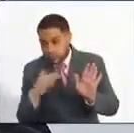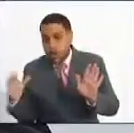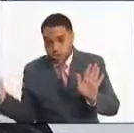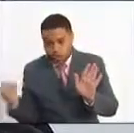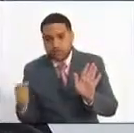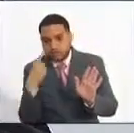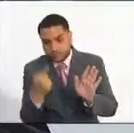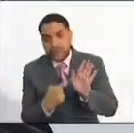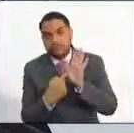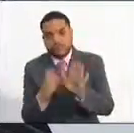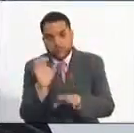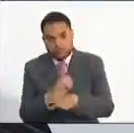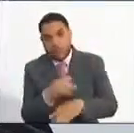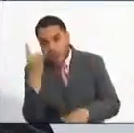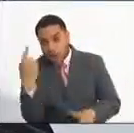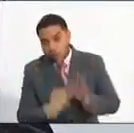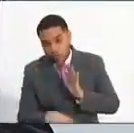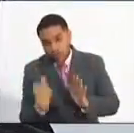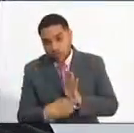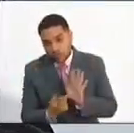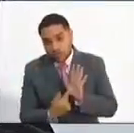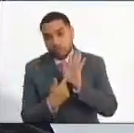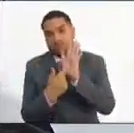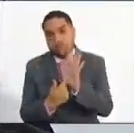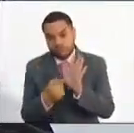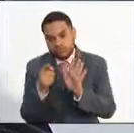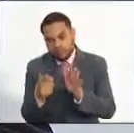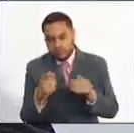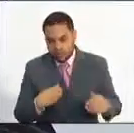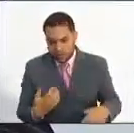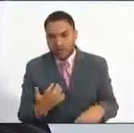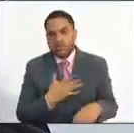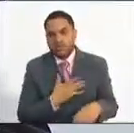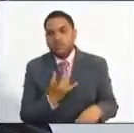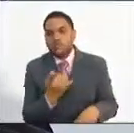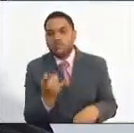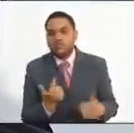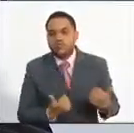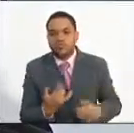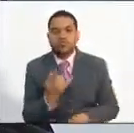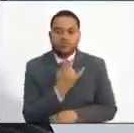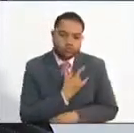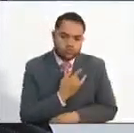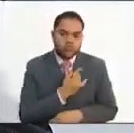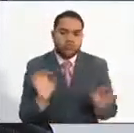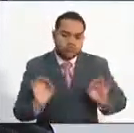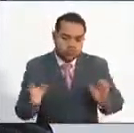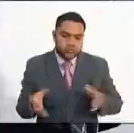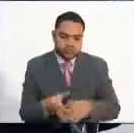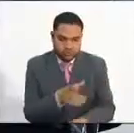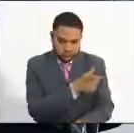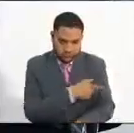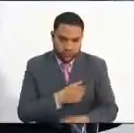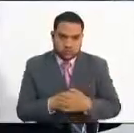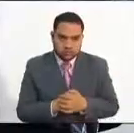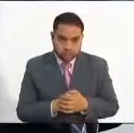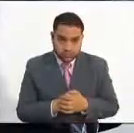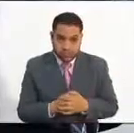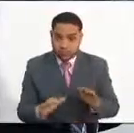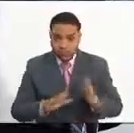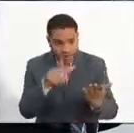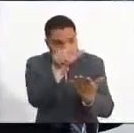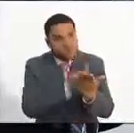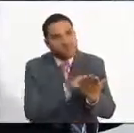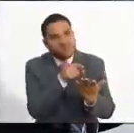corrección que haya que hacer, pues lo haría en su oportunidad la universidad o la comisión por su parte. Con esta lista elegible se